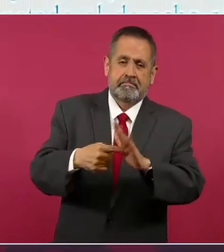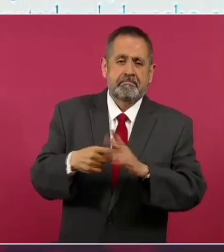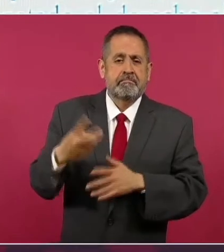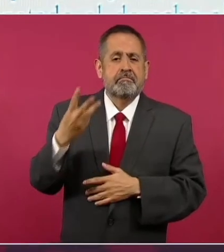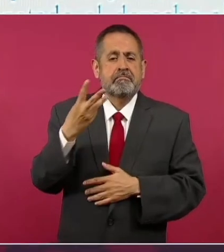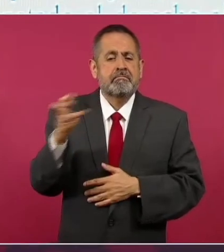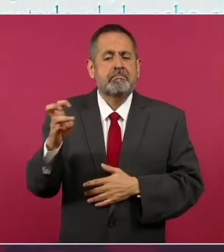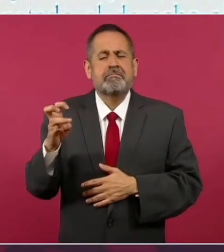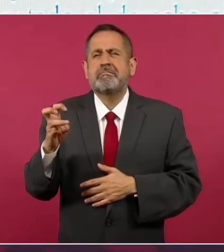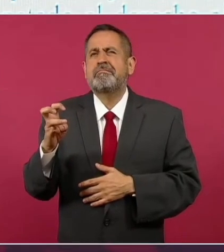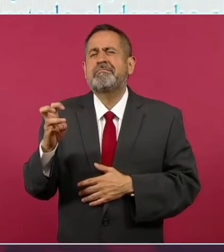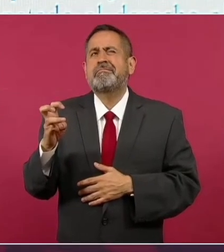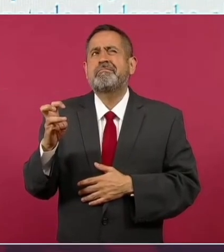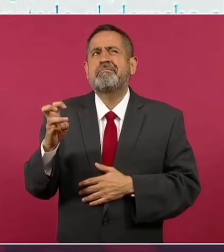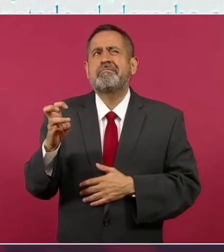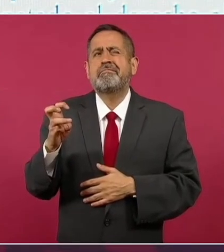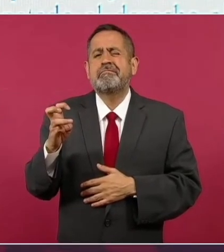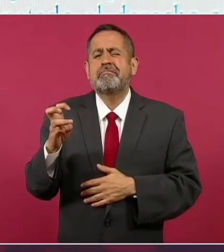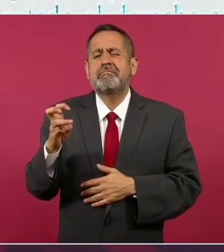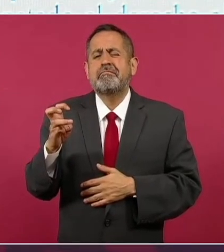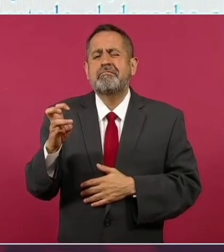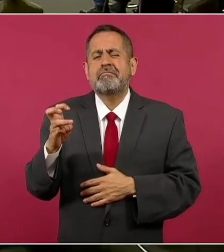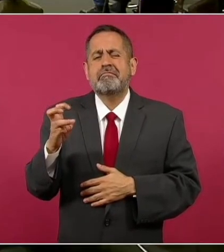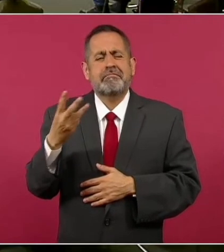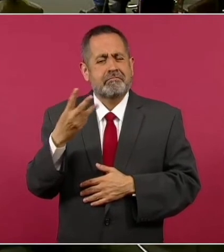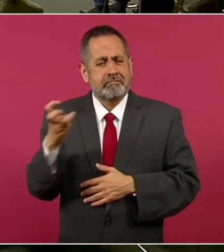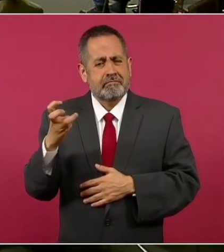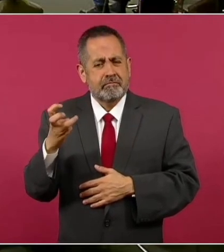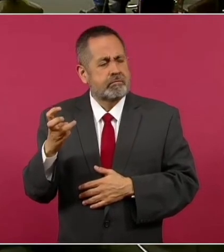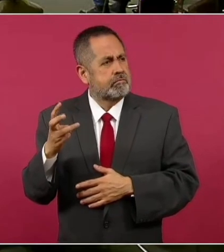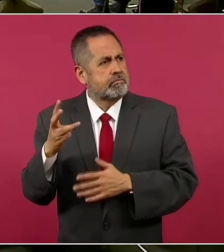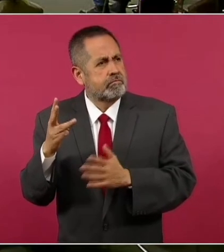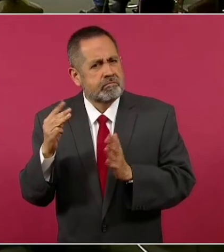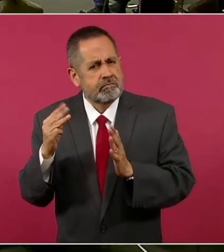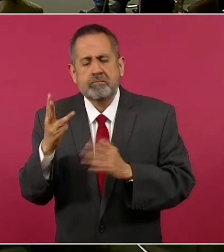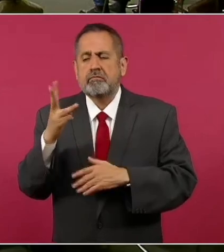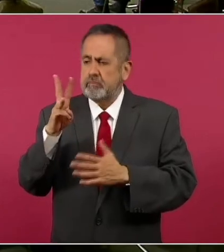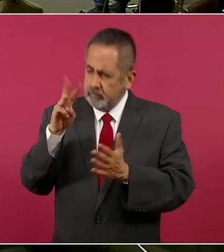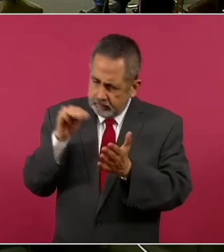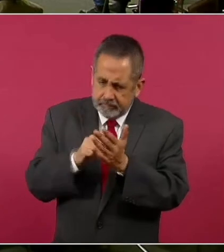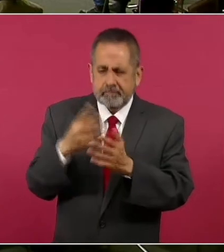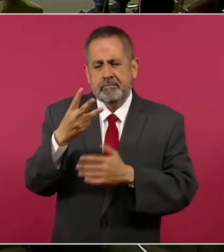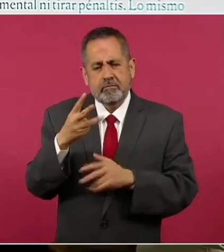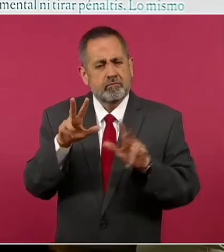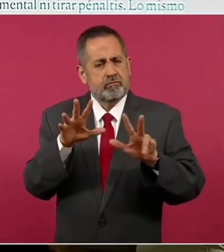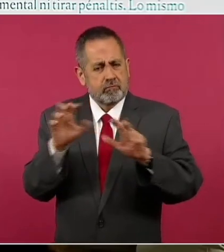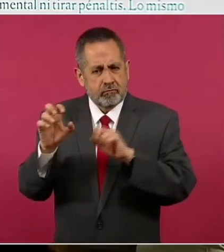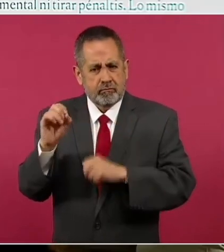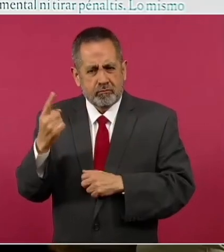mil ochocientos uno.